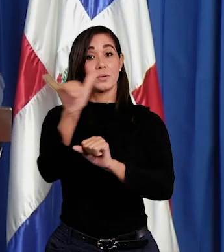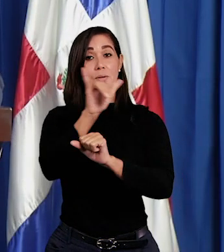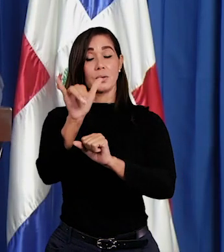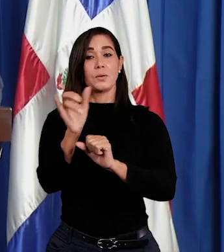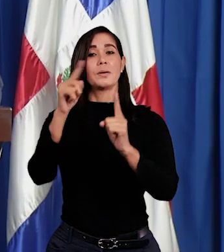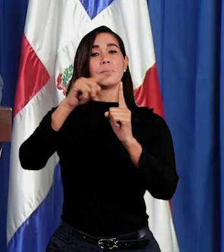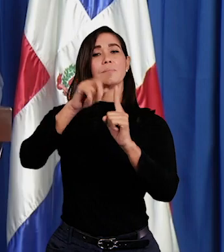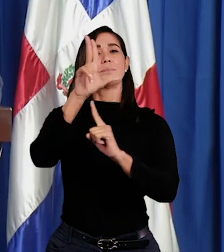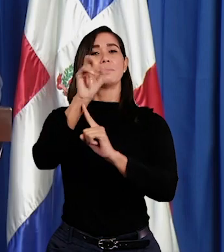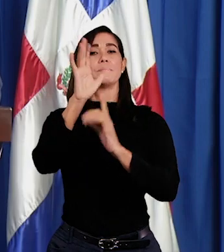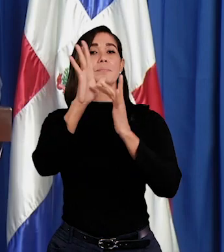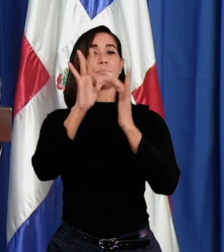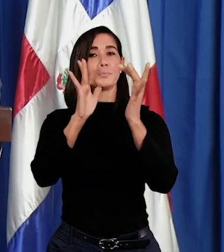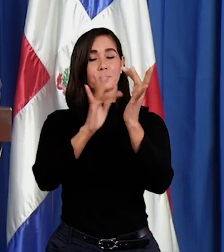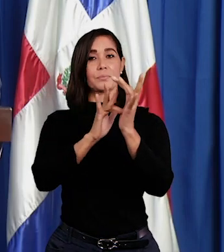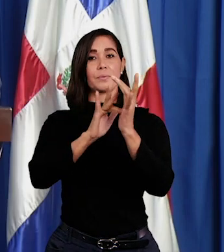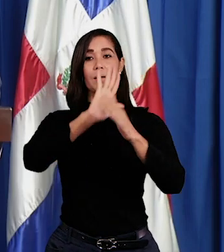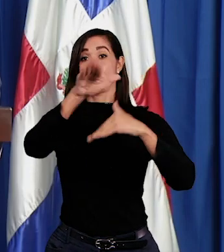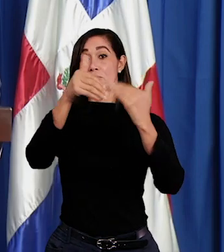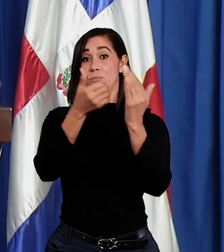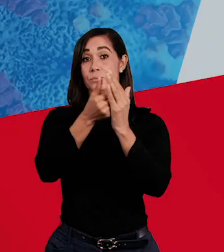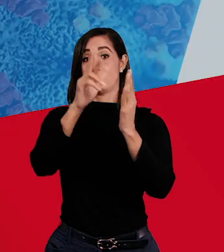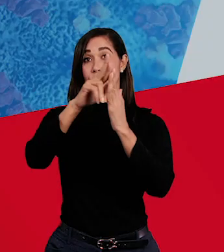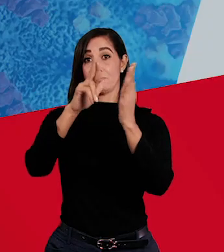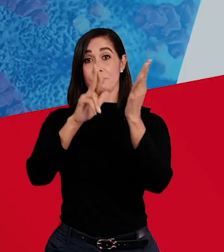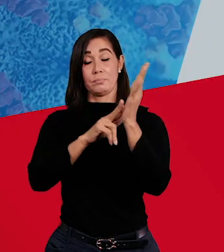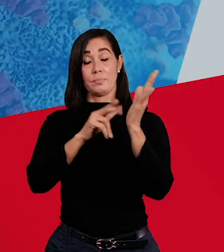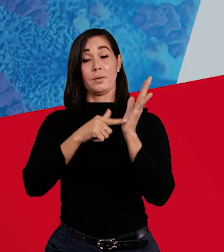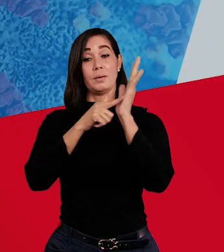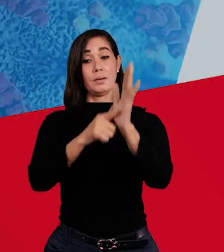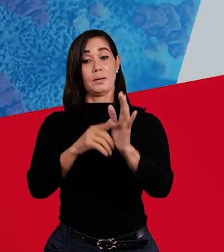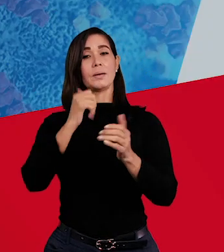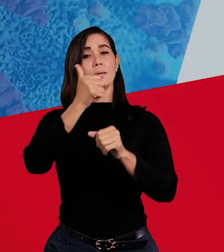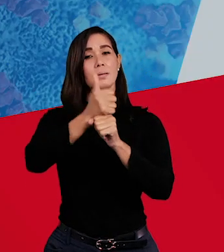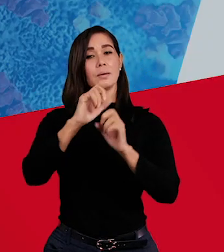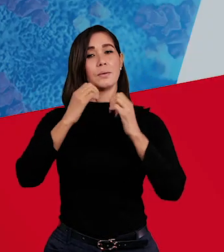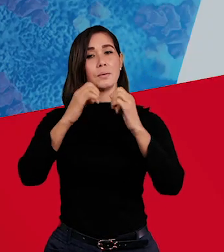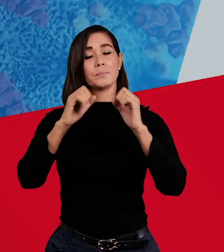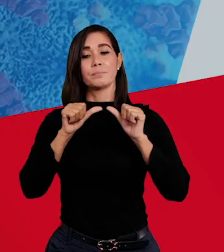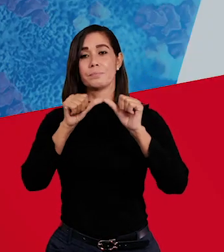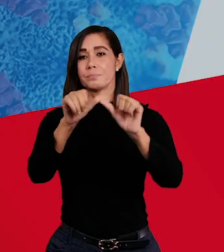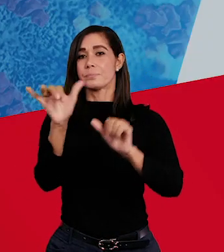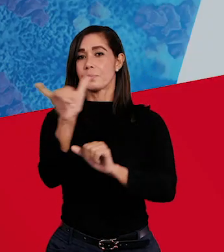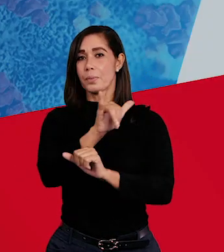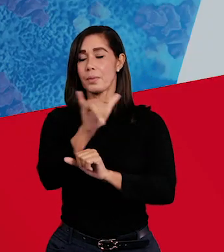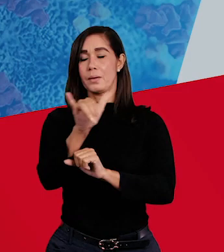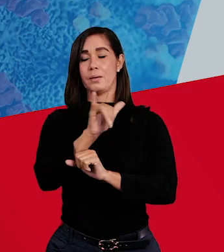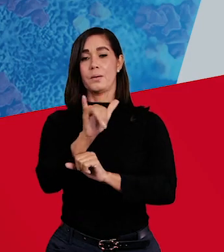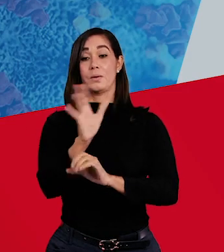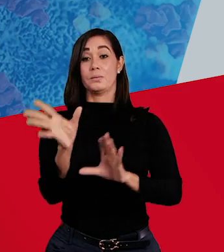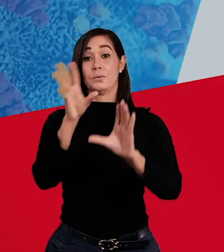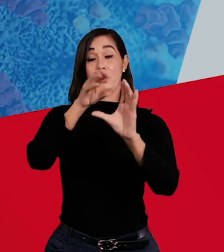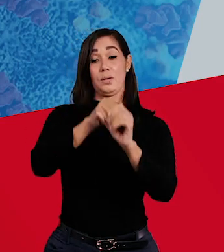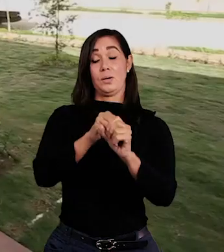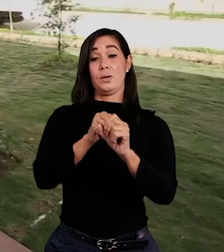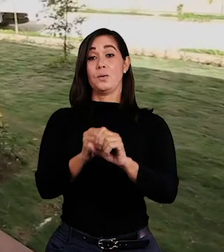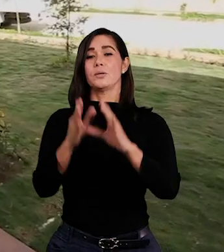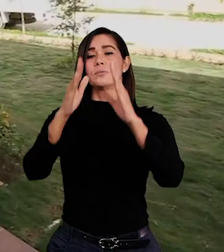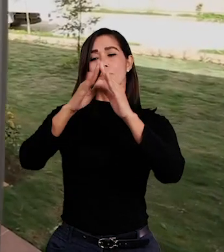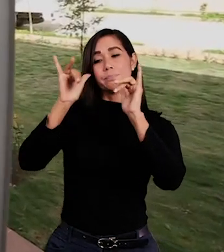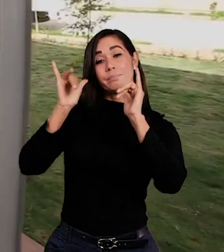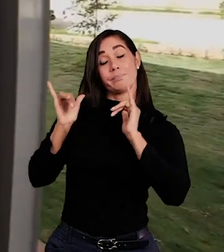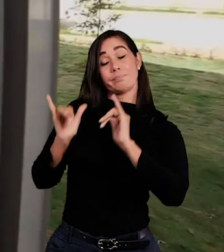continúa vigente hasta el 30 de abril. Todas las disposiciones relativas al estado de emergencia siguen vigentes.